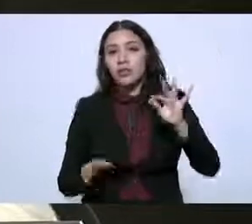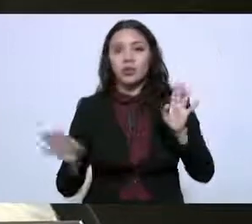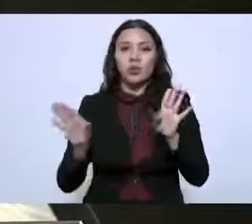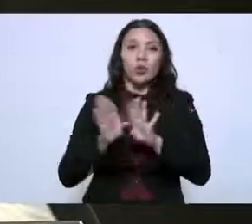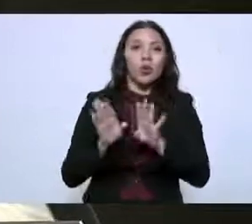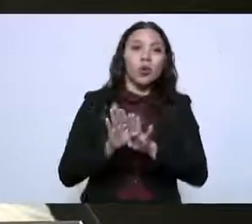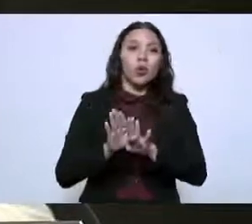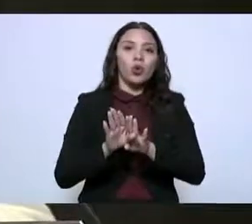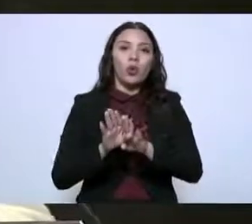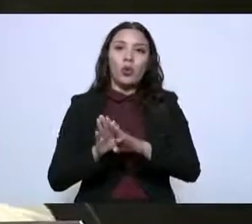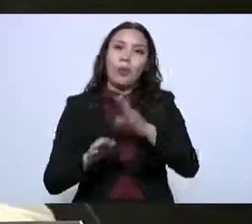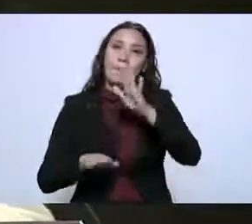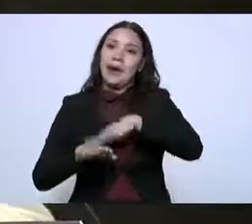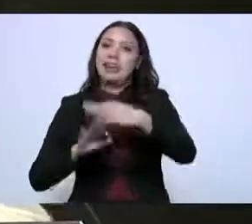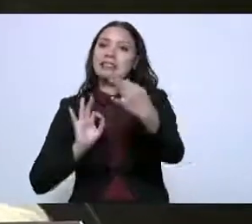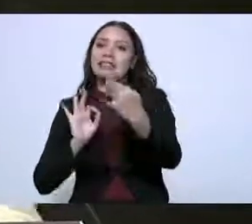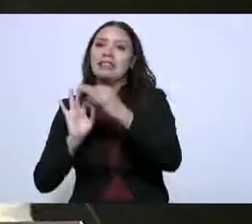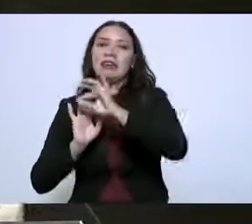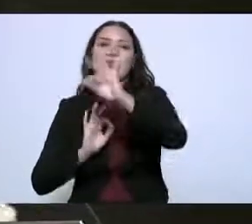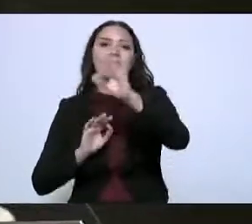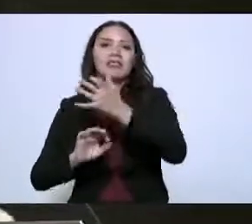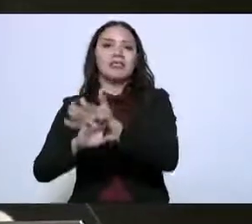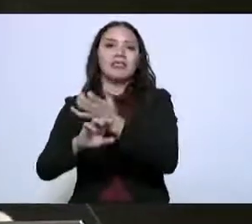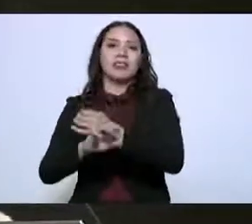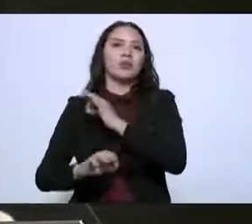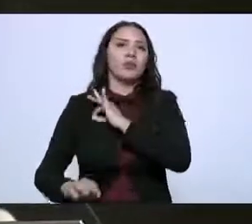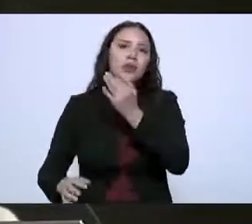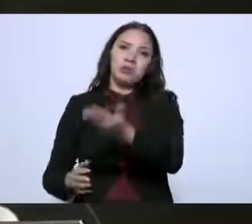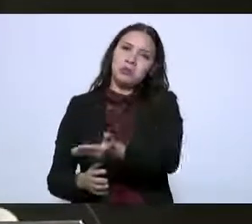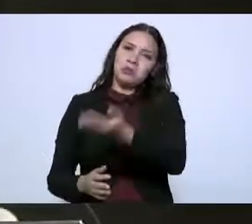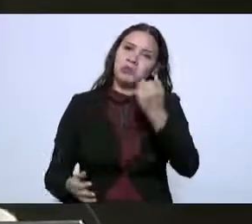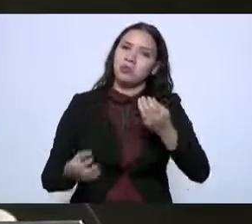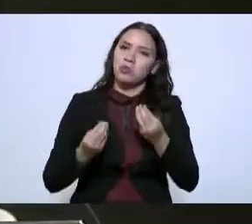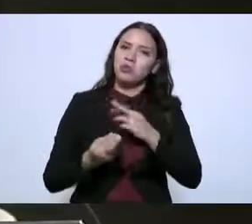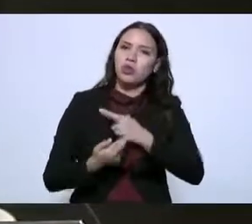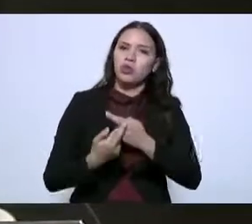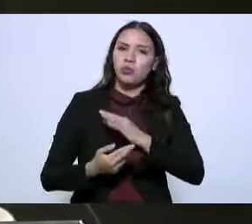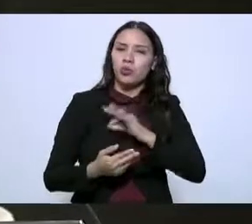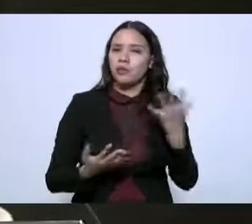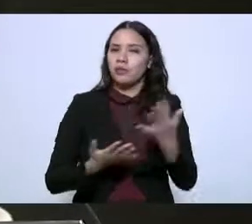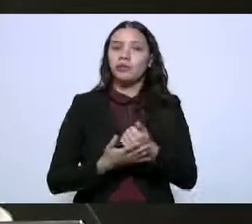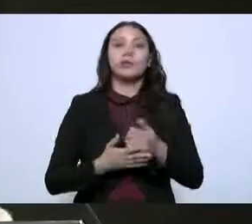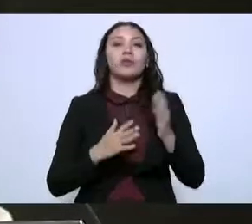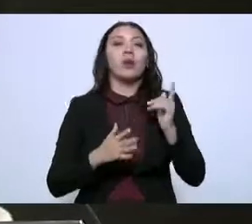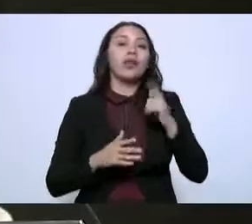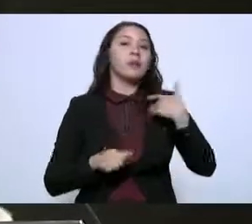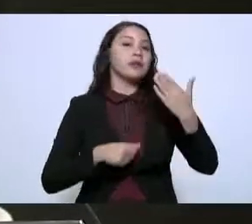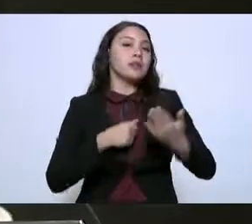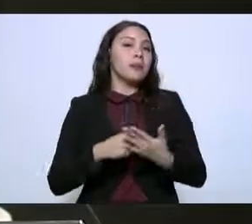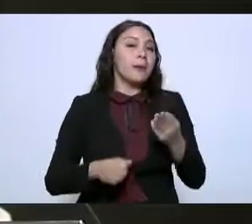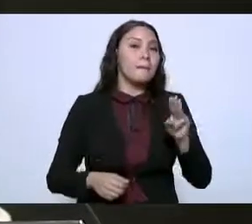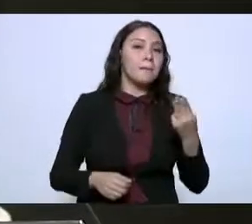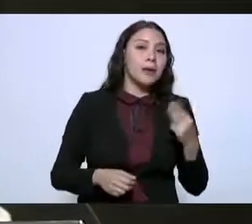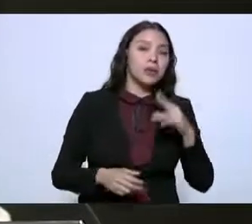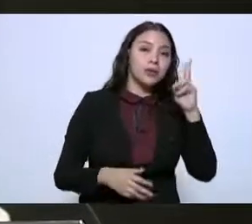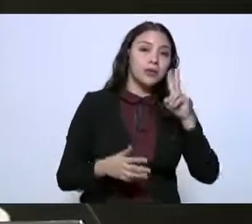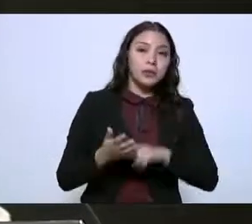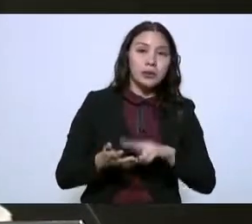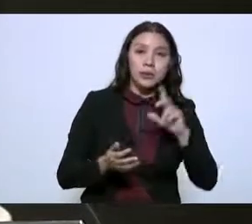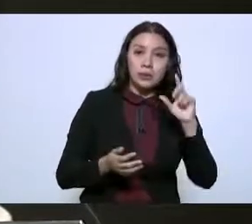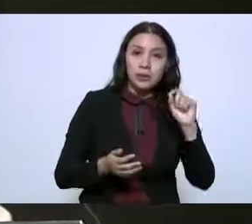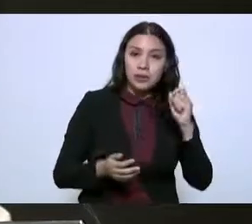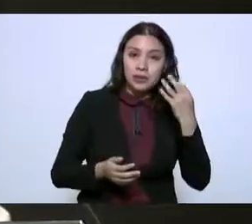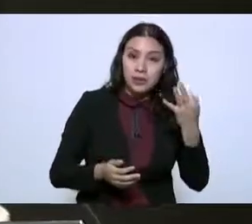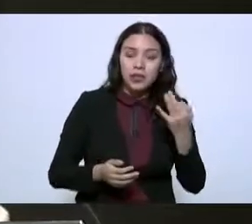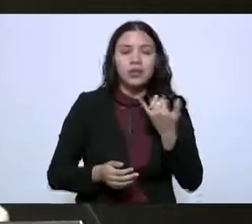los habitantes en la frontera pues será muy fructífero también en mayo del 23 y en junio